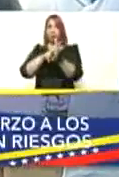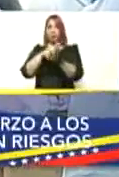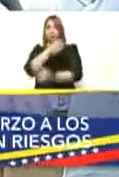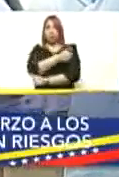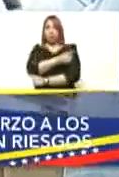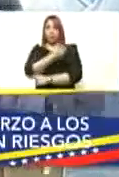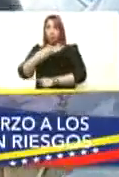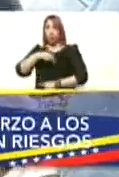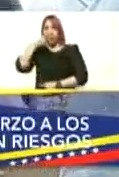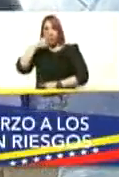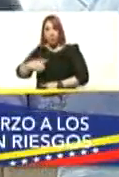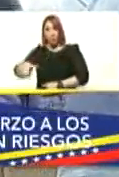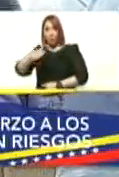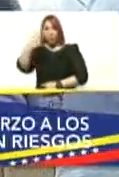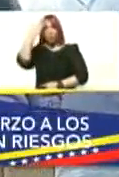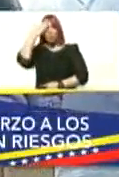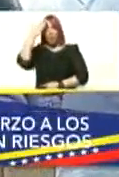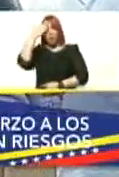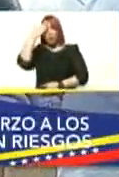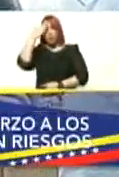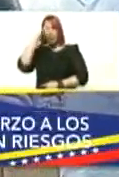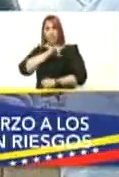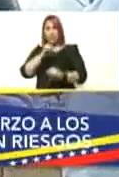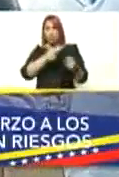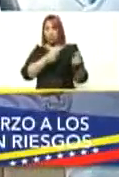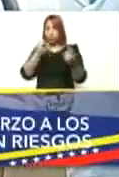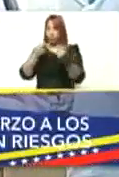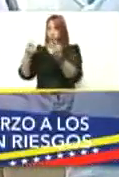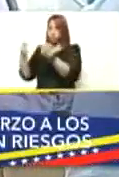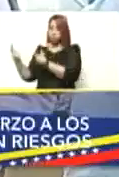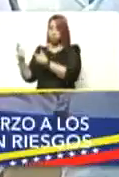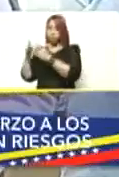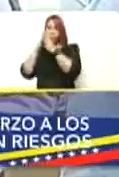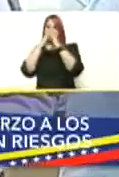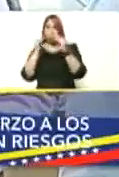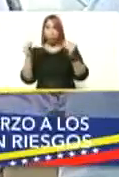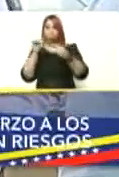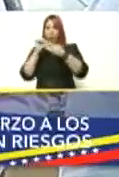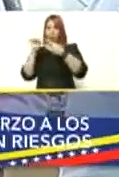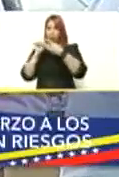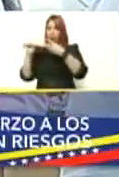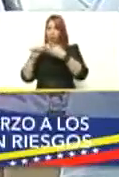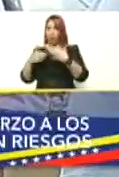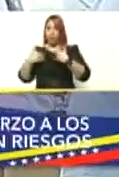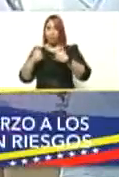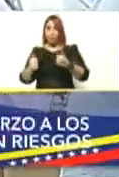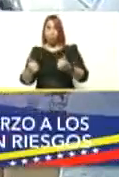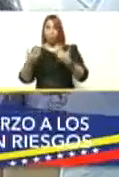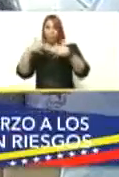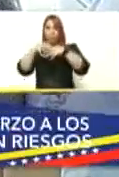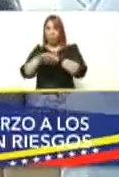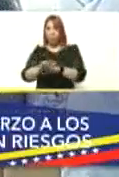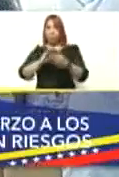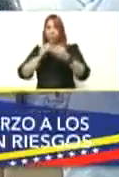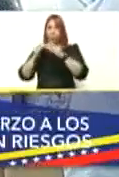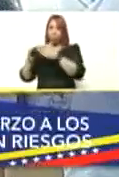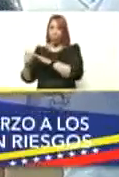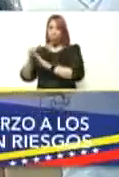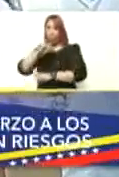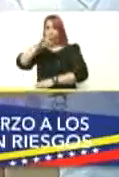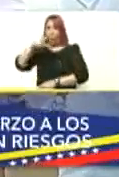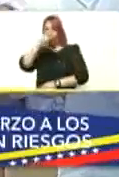nuestra población sabe que ya están distribuidas en todos los áreas de salud integral comunitaria desde el junco